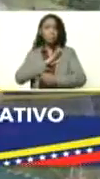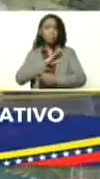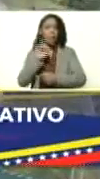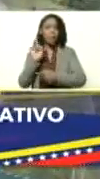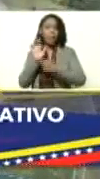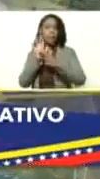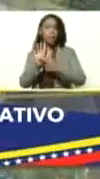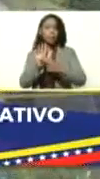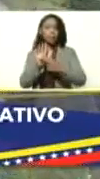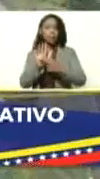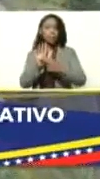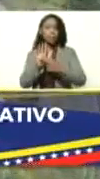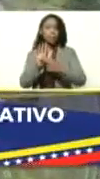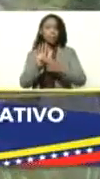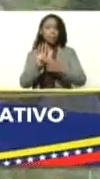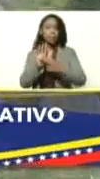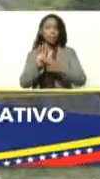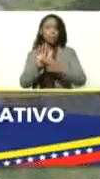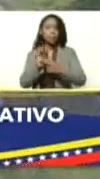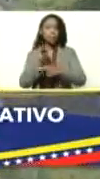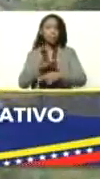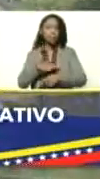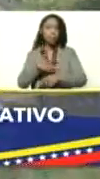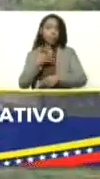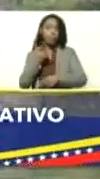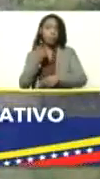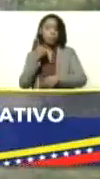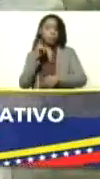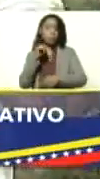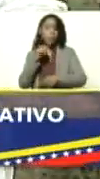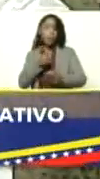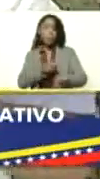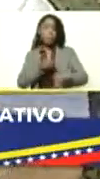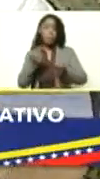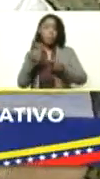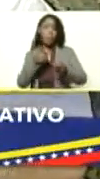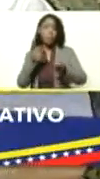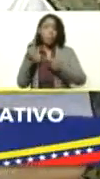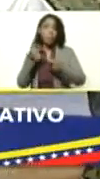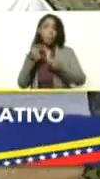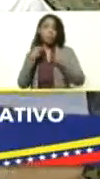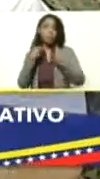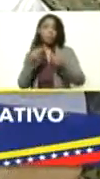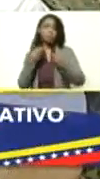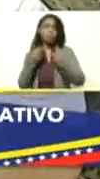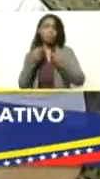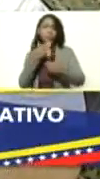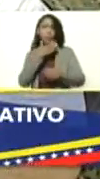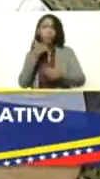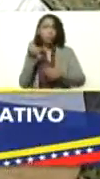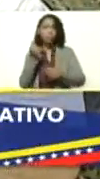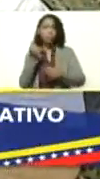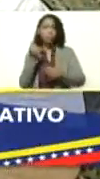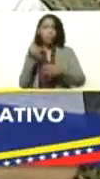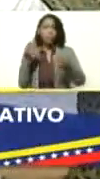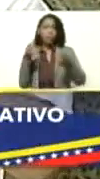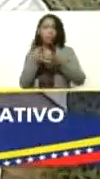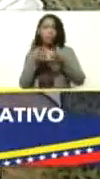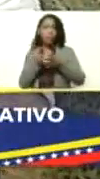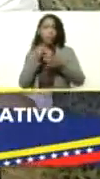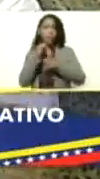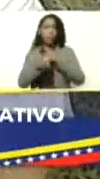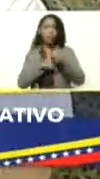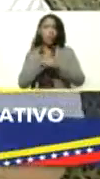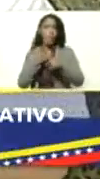referente y pudiésemos incluso exportarlas para mejorar rebaños internacionalmente